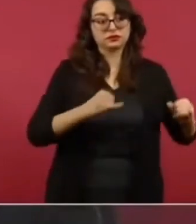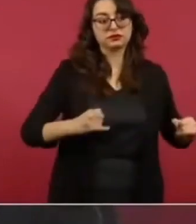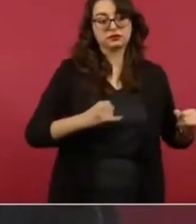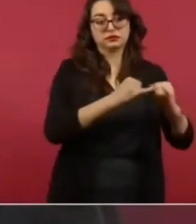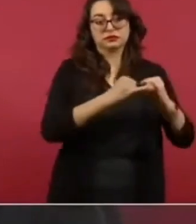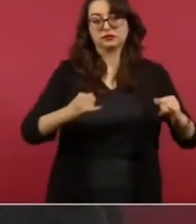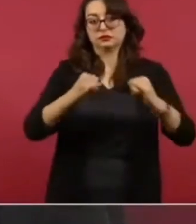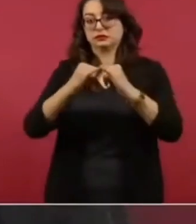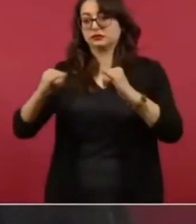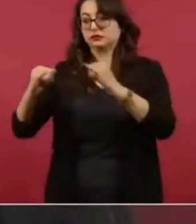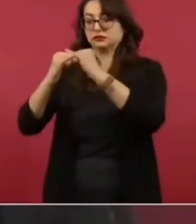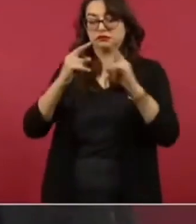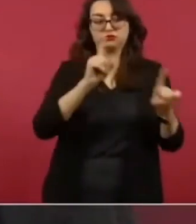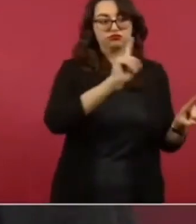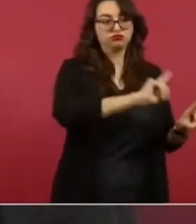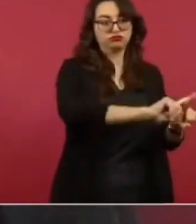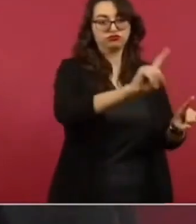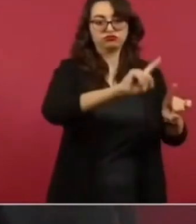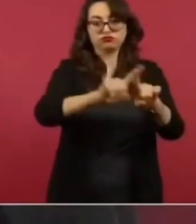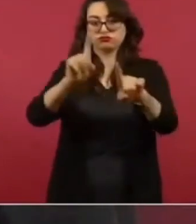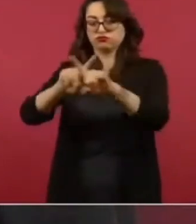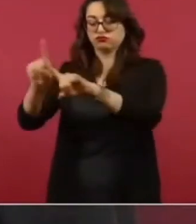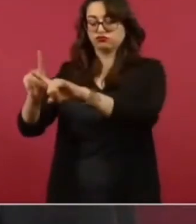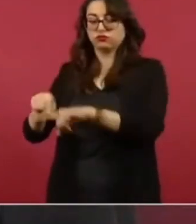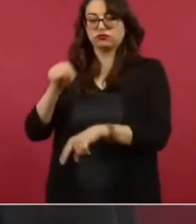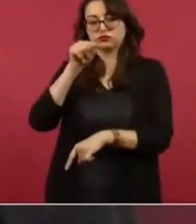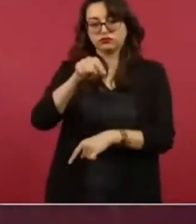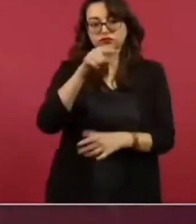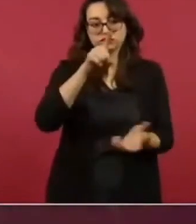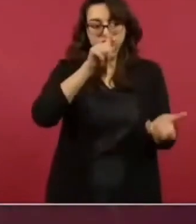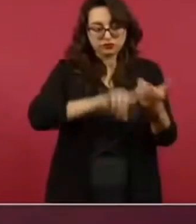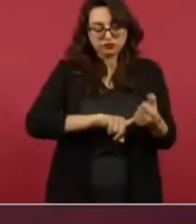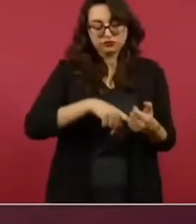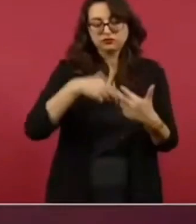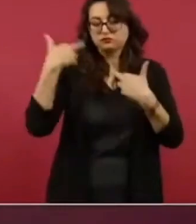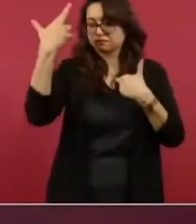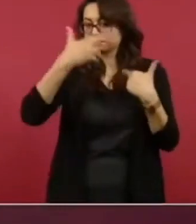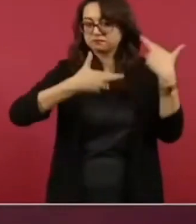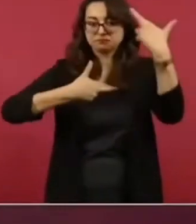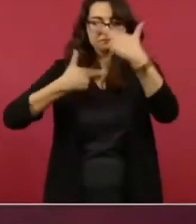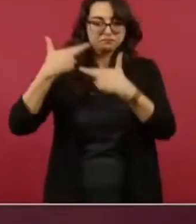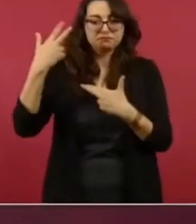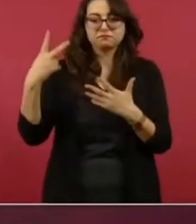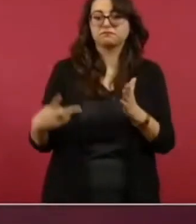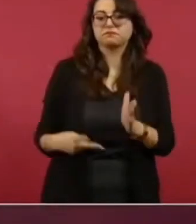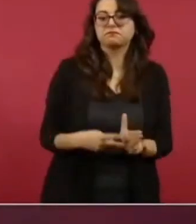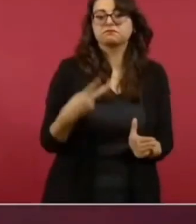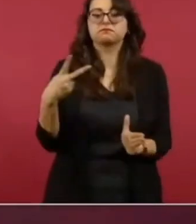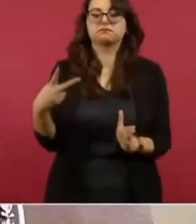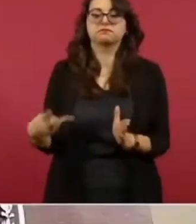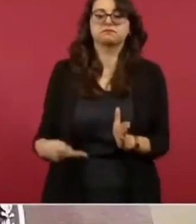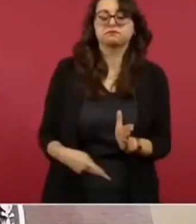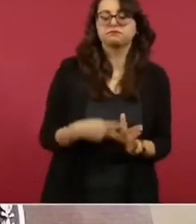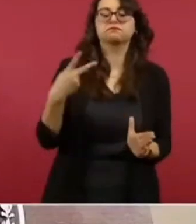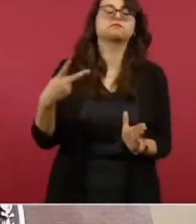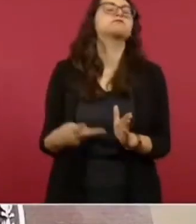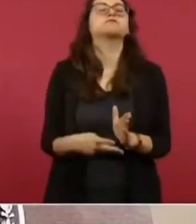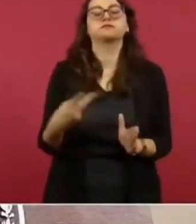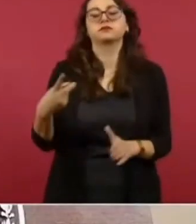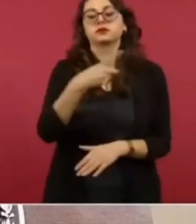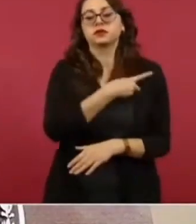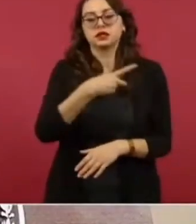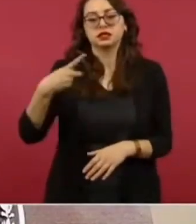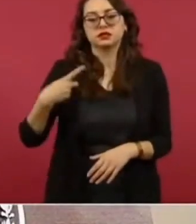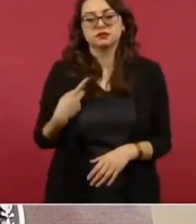una revisión permanente en las estaciones migratorias, en todas las estaciones migratorias del país, en la cual